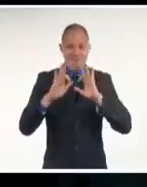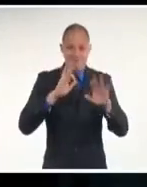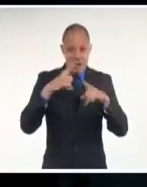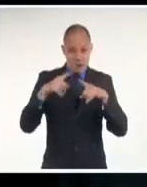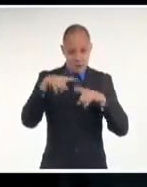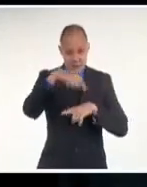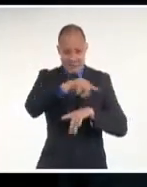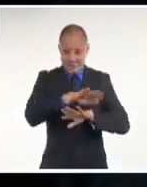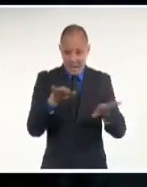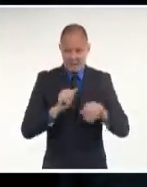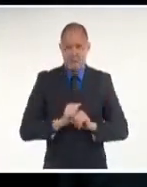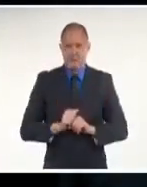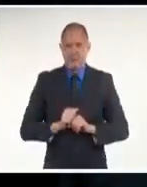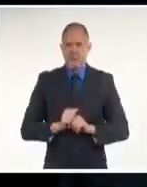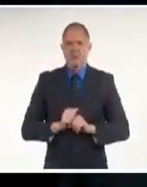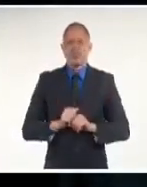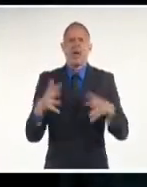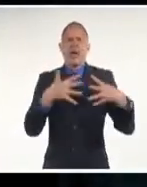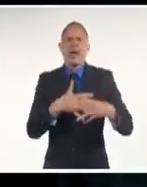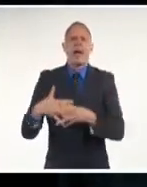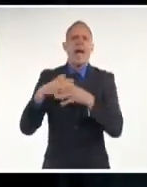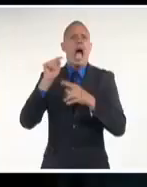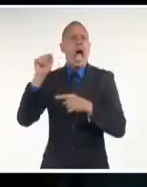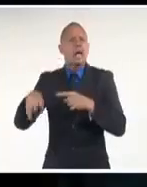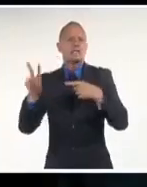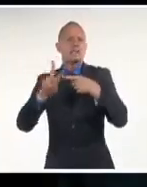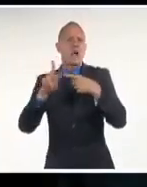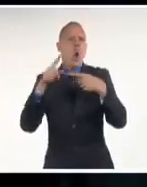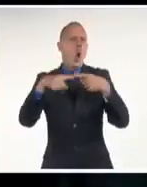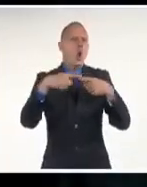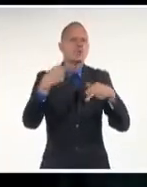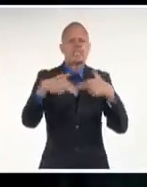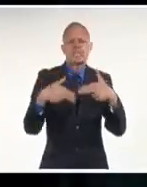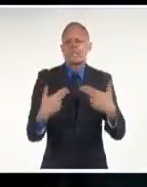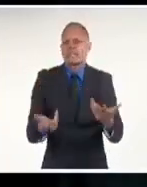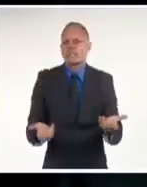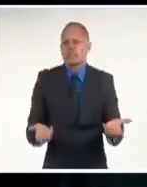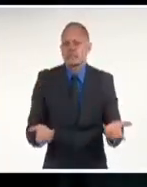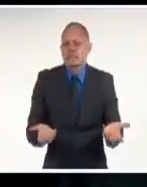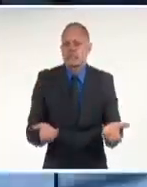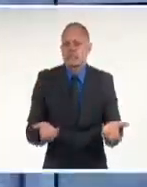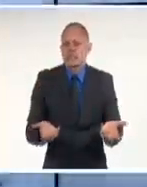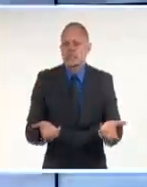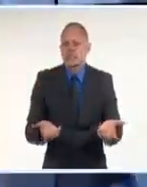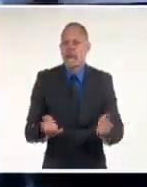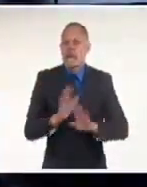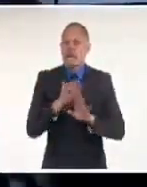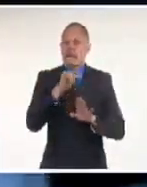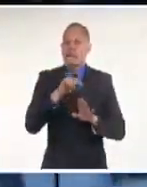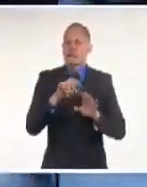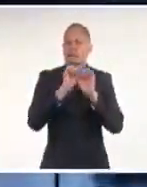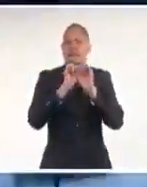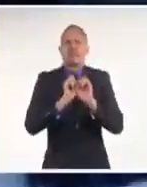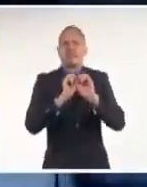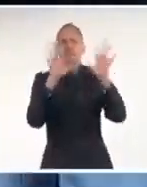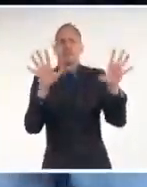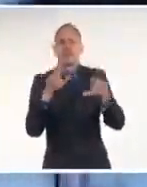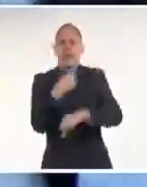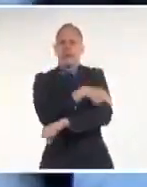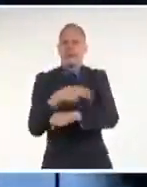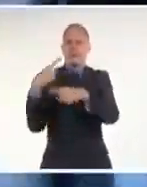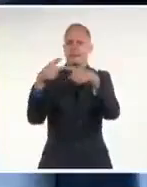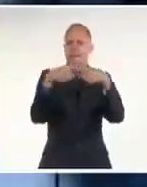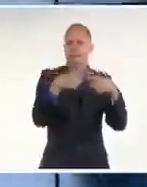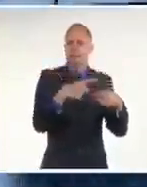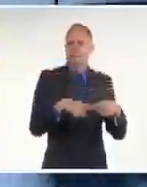Estados Unidos y otros que reciben financiamiento de ese gobierno para desinformar y crear una imagen de Cuba paralela a la realidad,